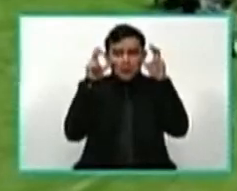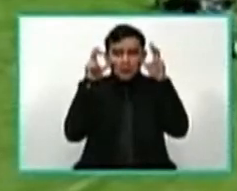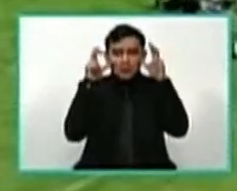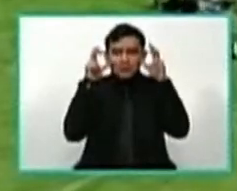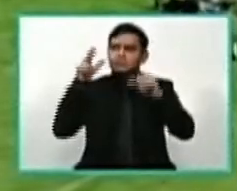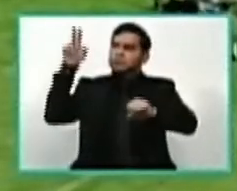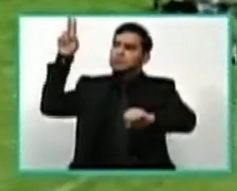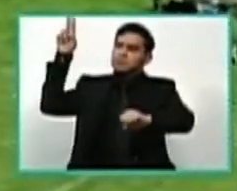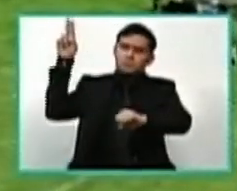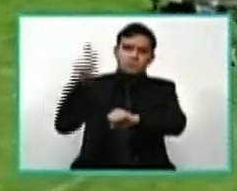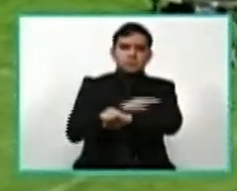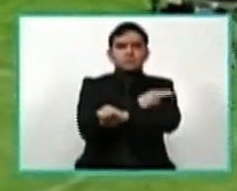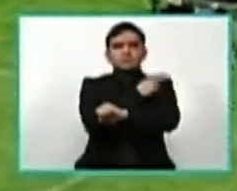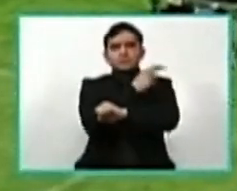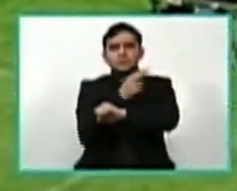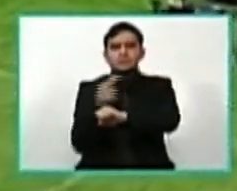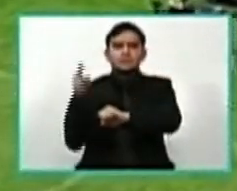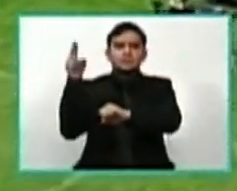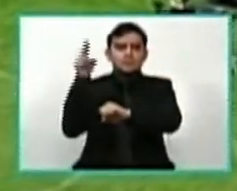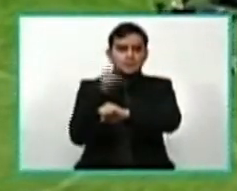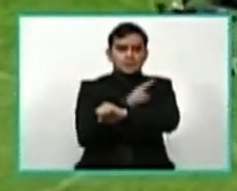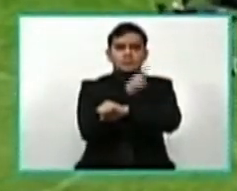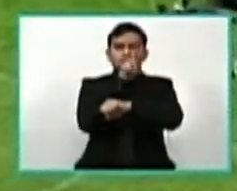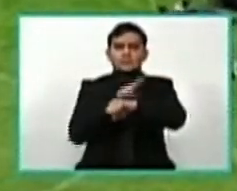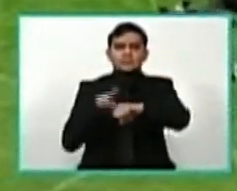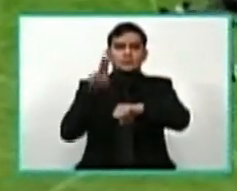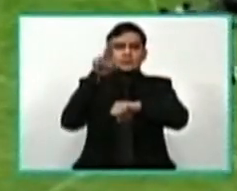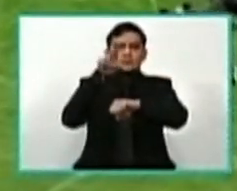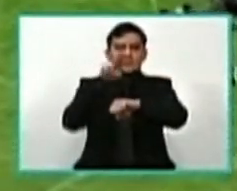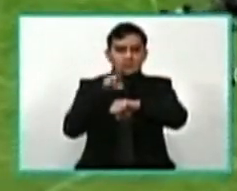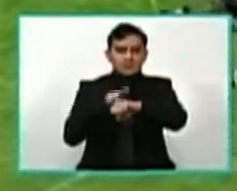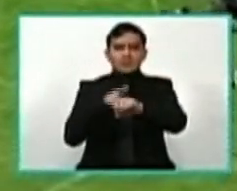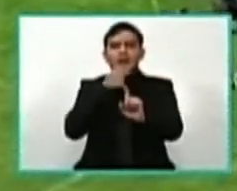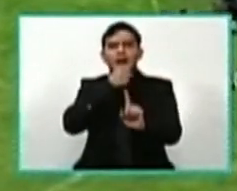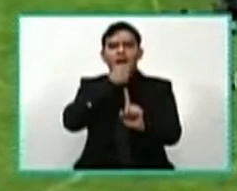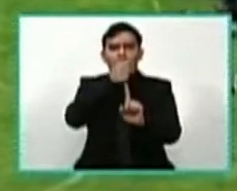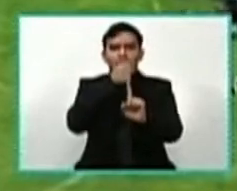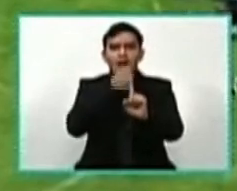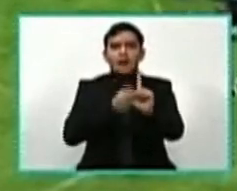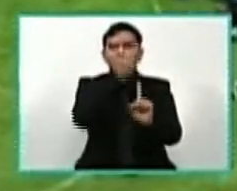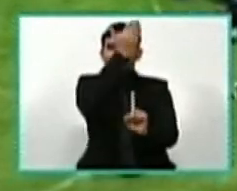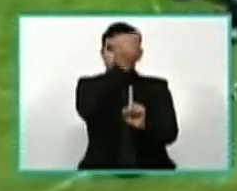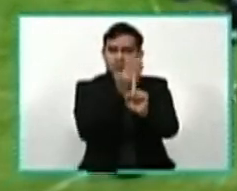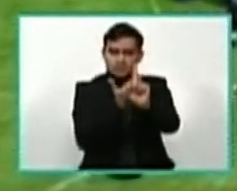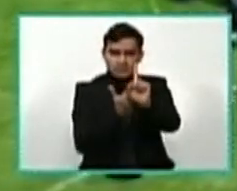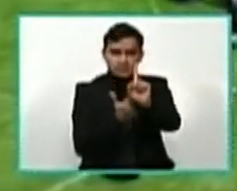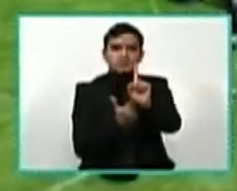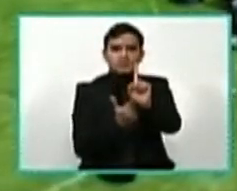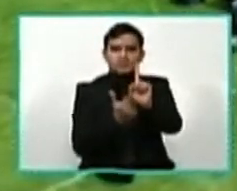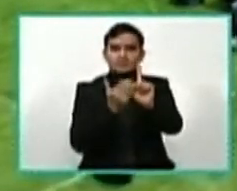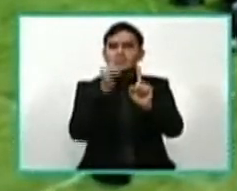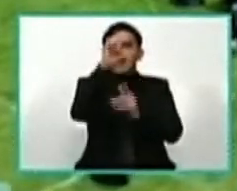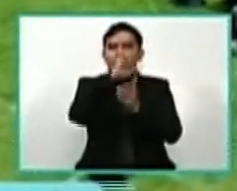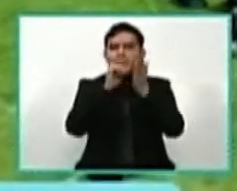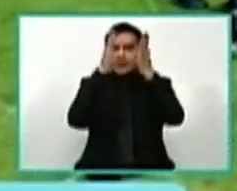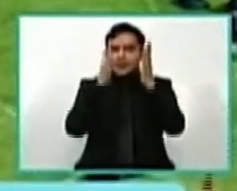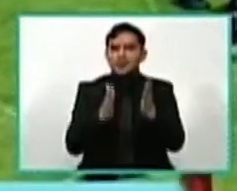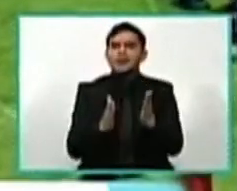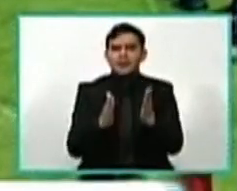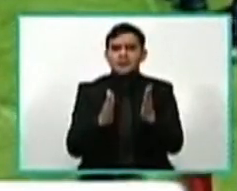Las sagradas notas de nuestro himno nacional, cantado por nuestra artista,